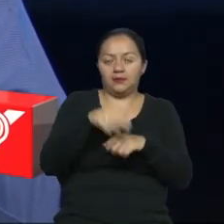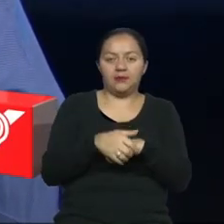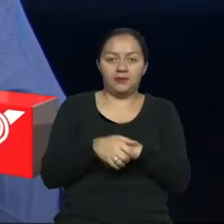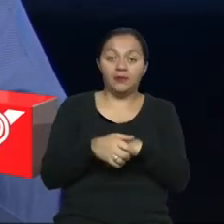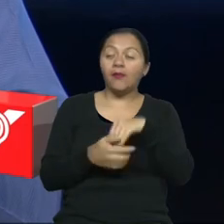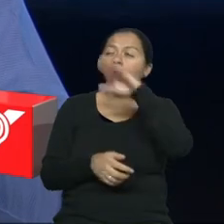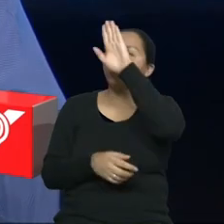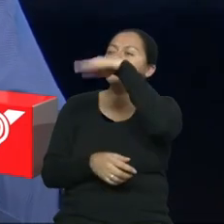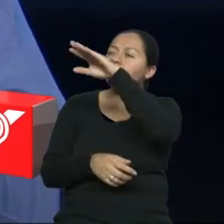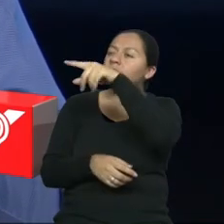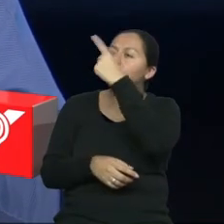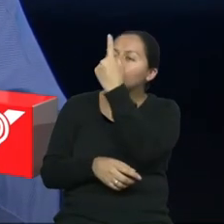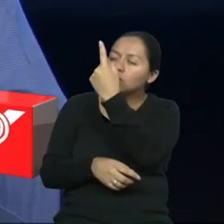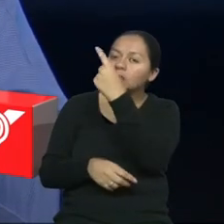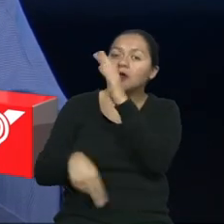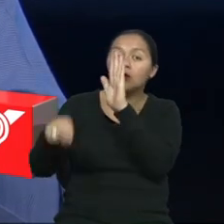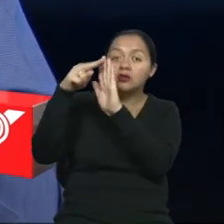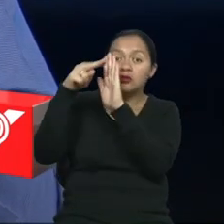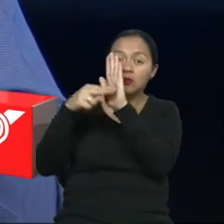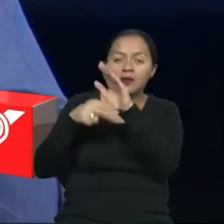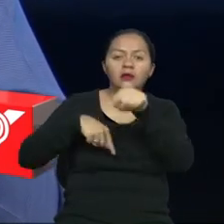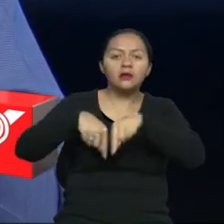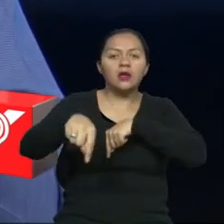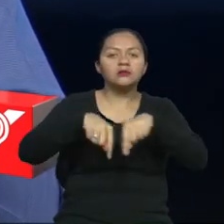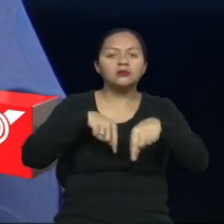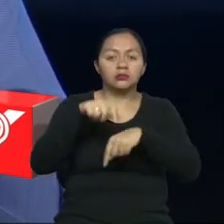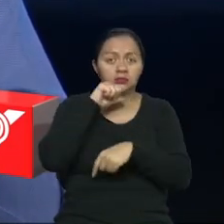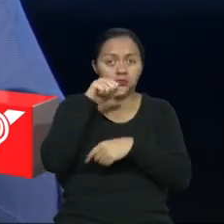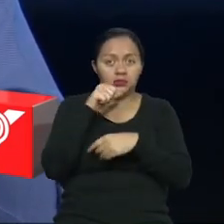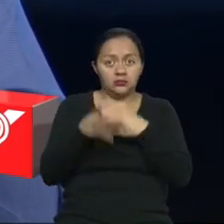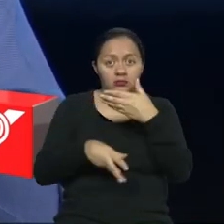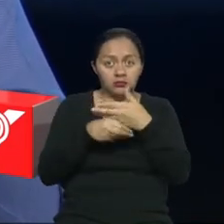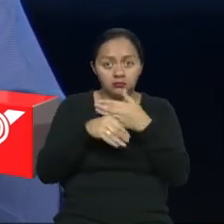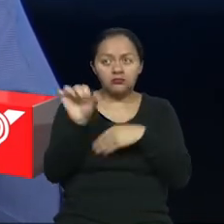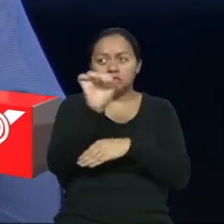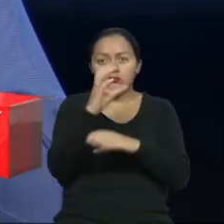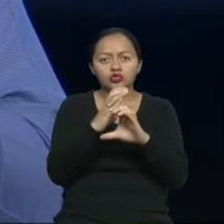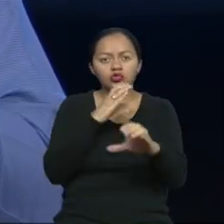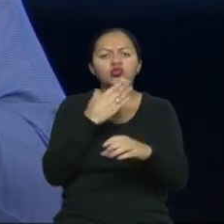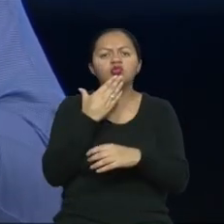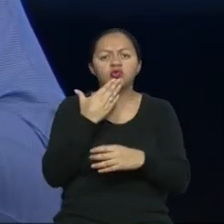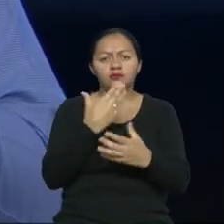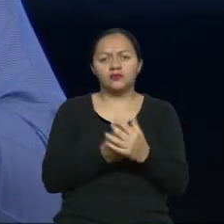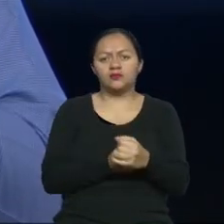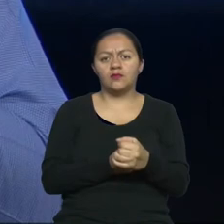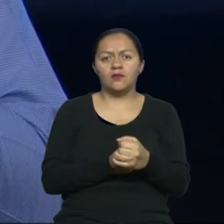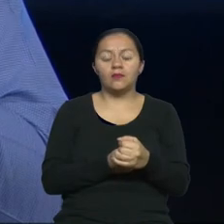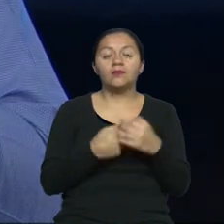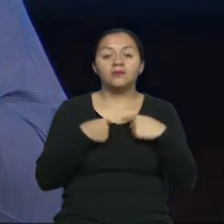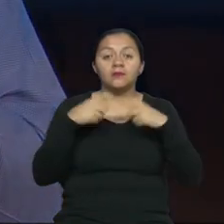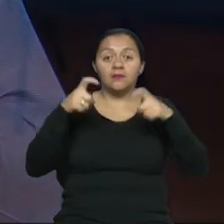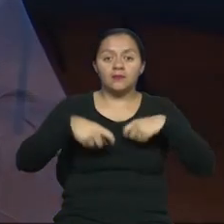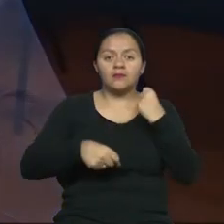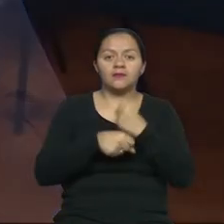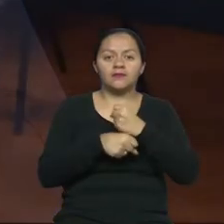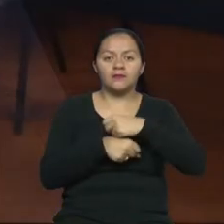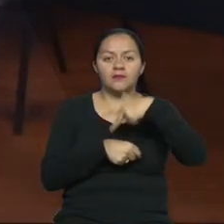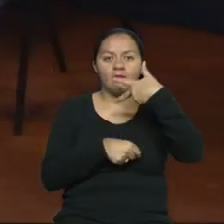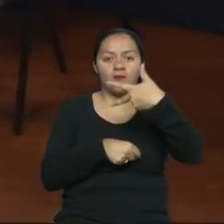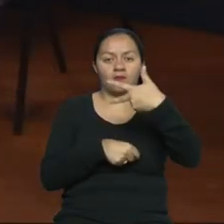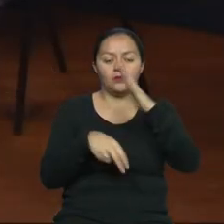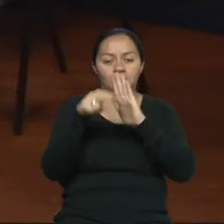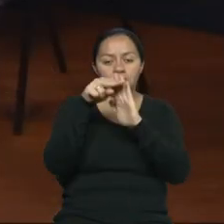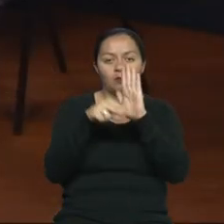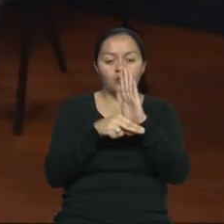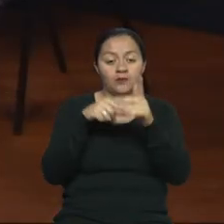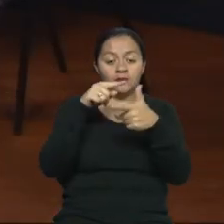¿Tenemos normas de transporte público o todavía estamos trabajando en eso? En este momento tenemos tres normas sobre transporte público.